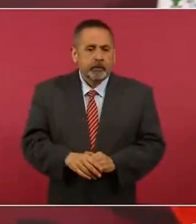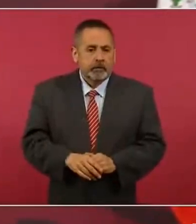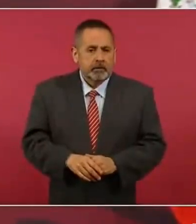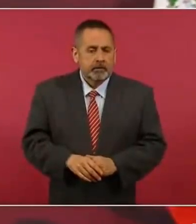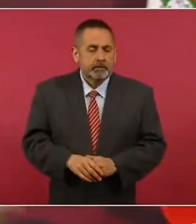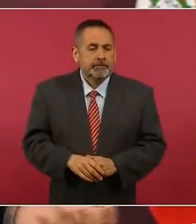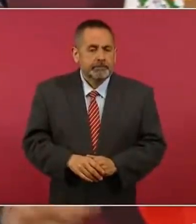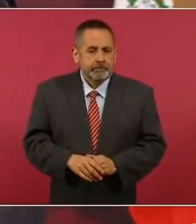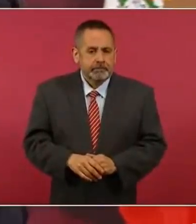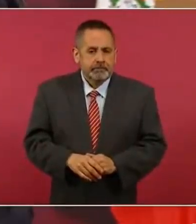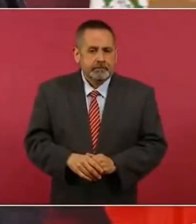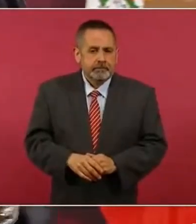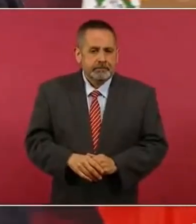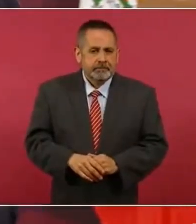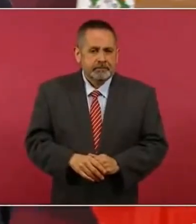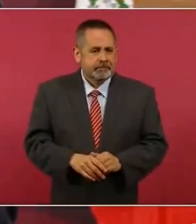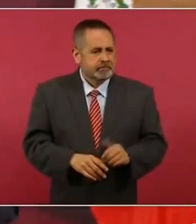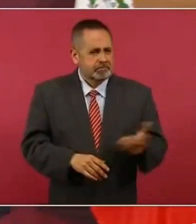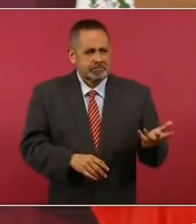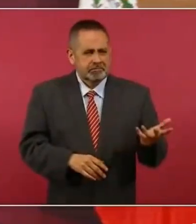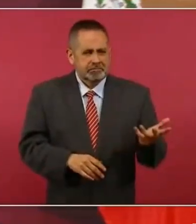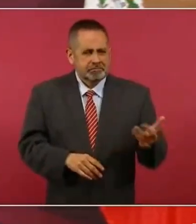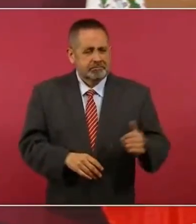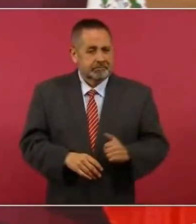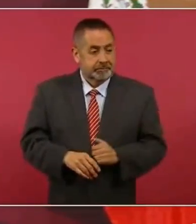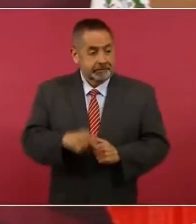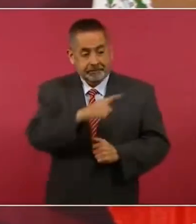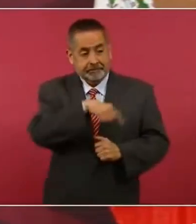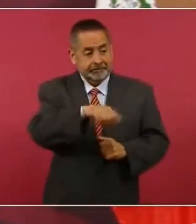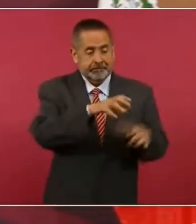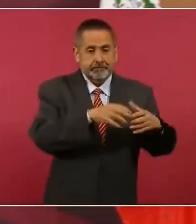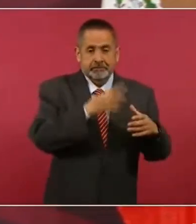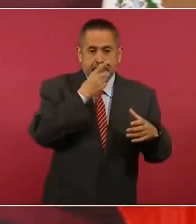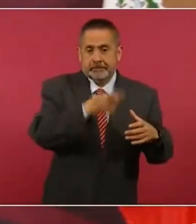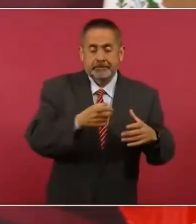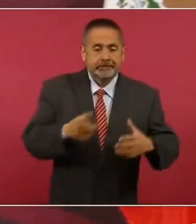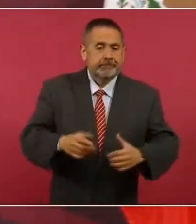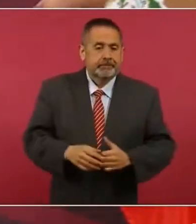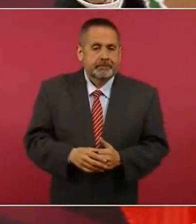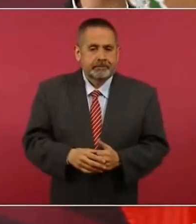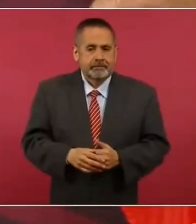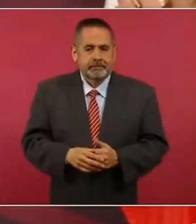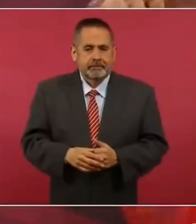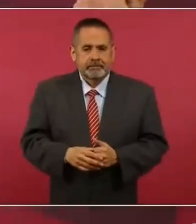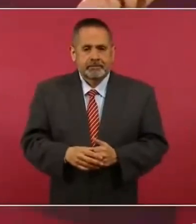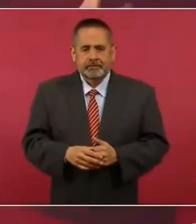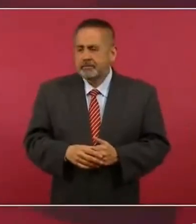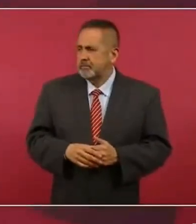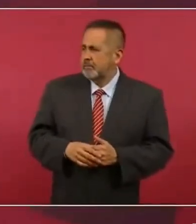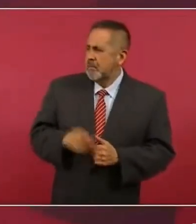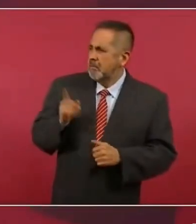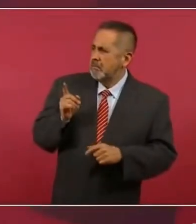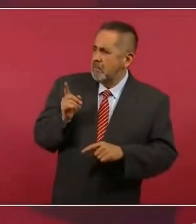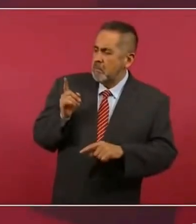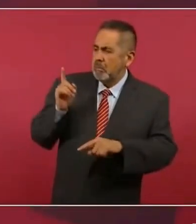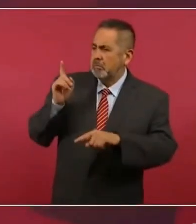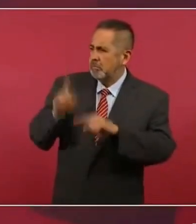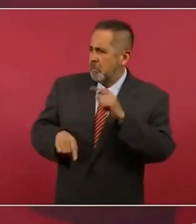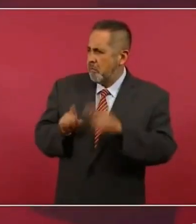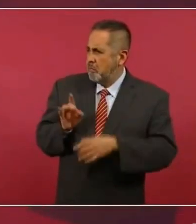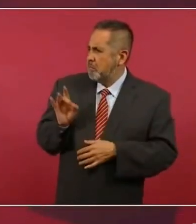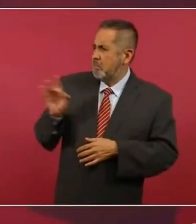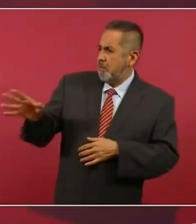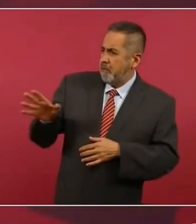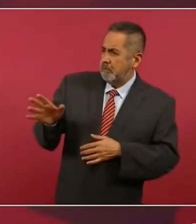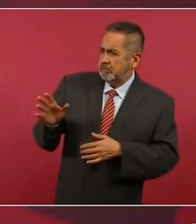se crea que no se les puede ganar en el 24,